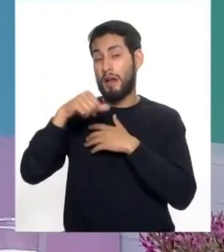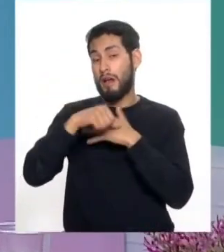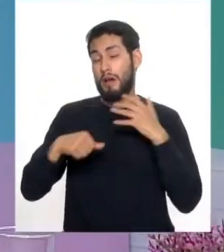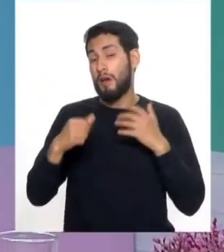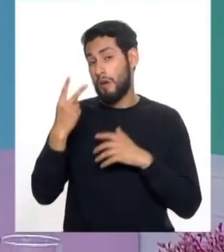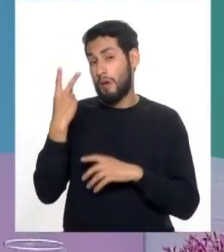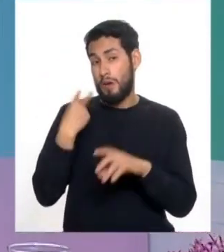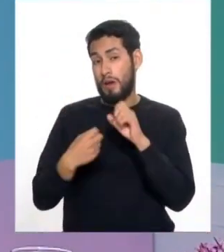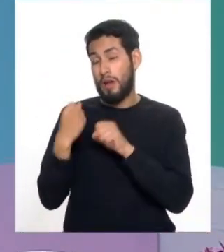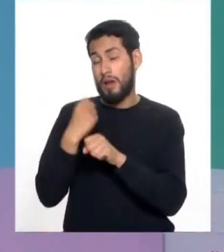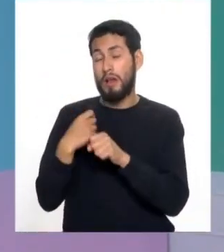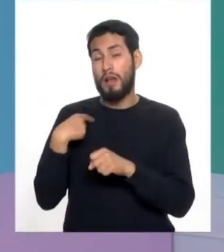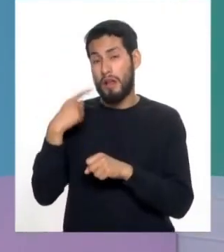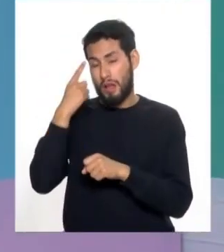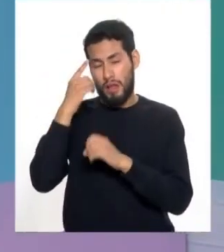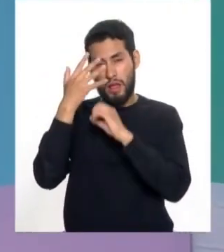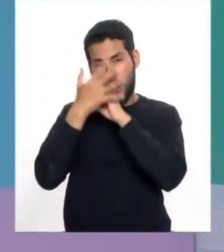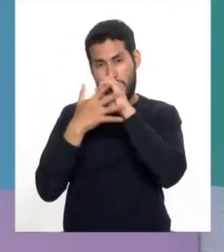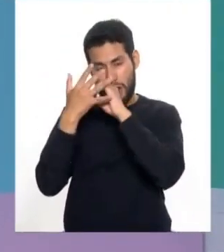años de cataratas.